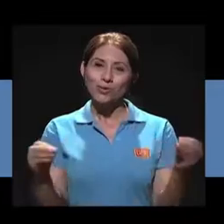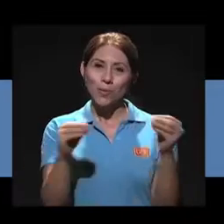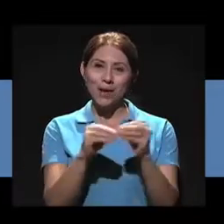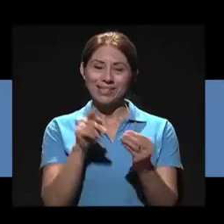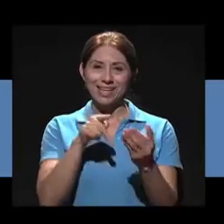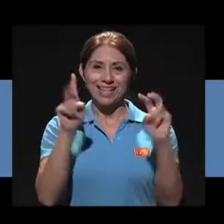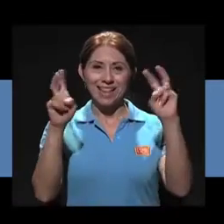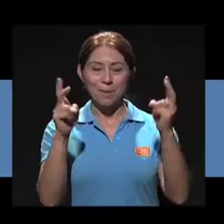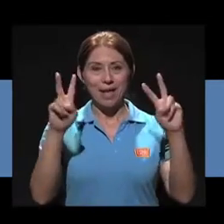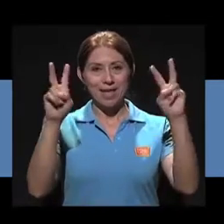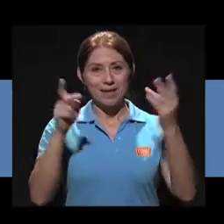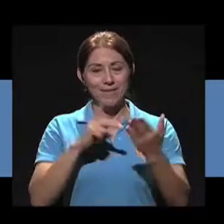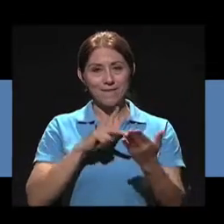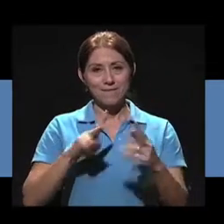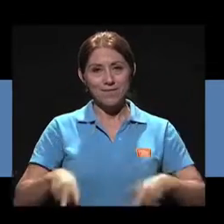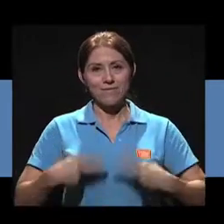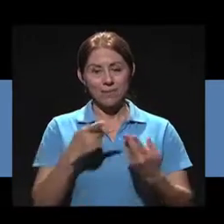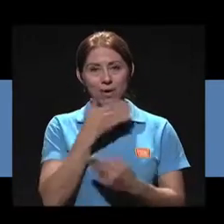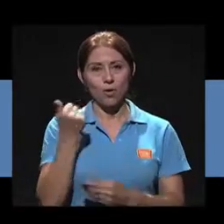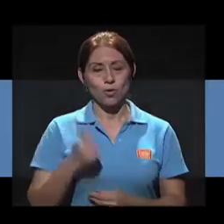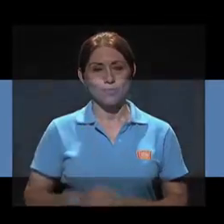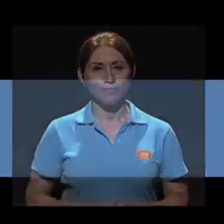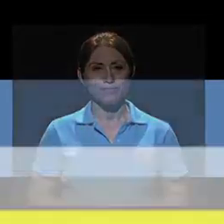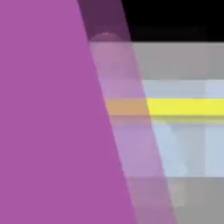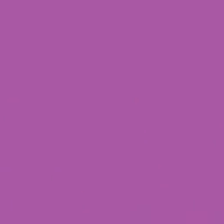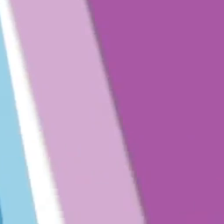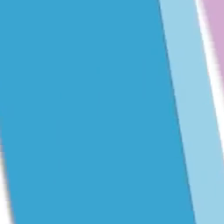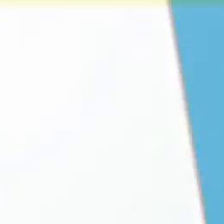Continuemos con más de este tema en Vivir Mejor.